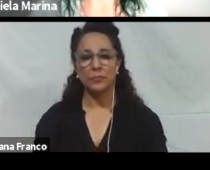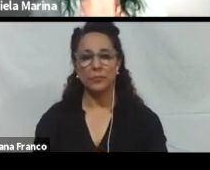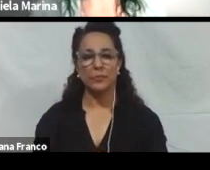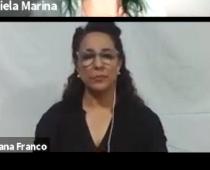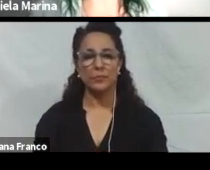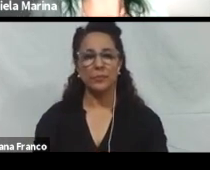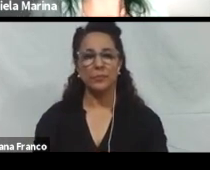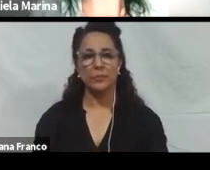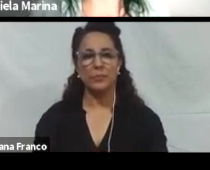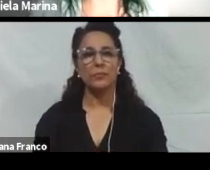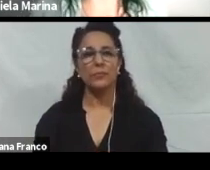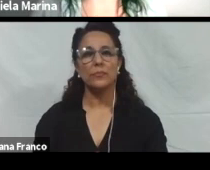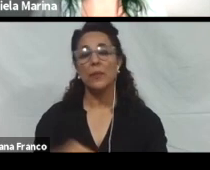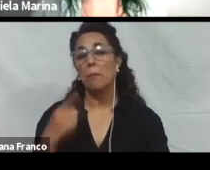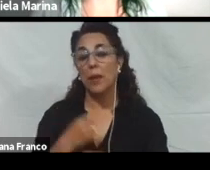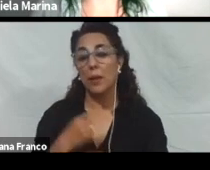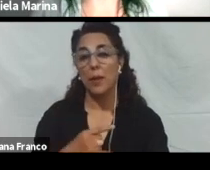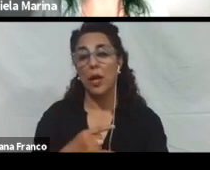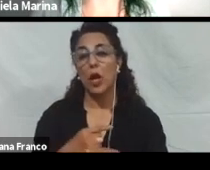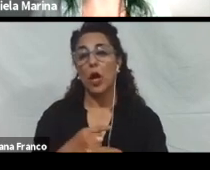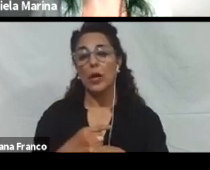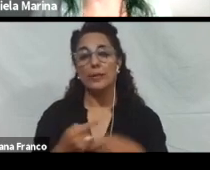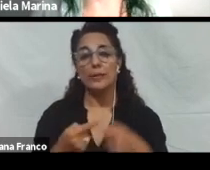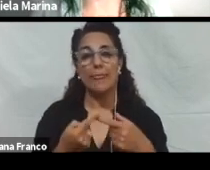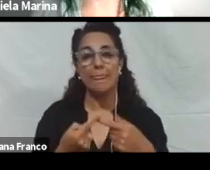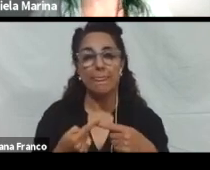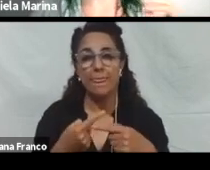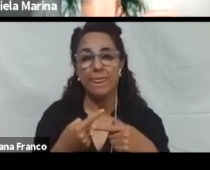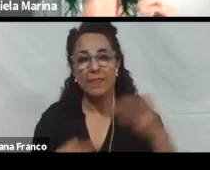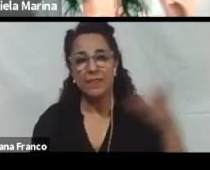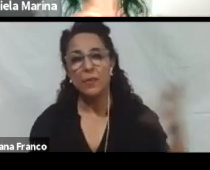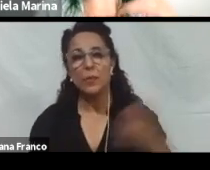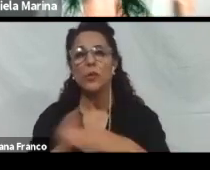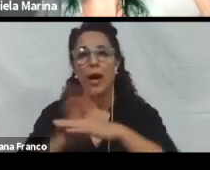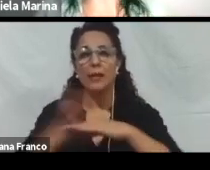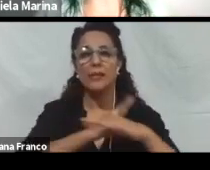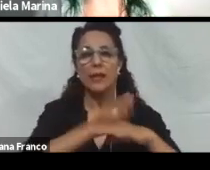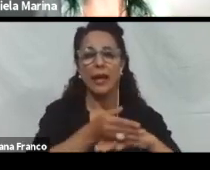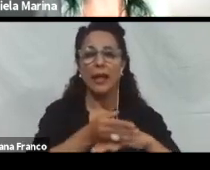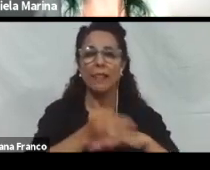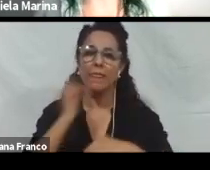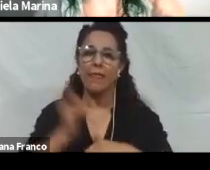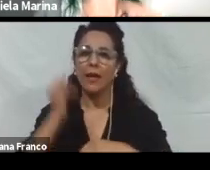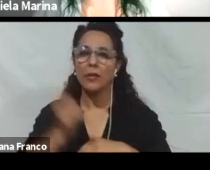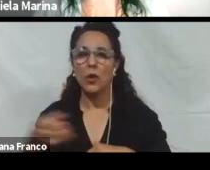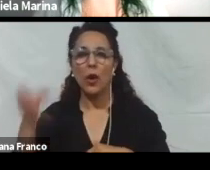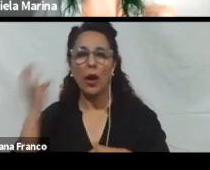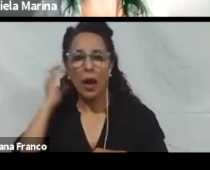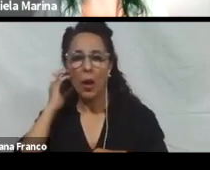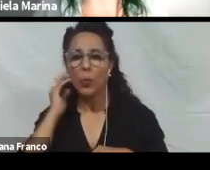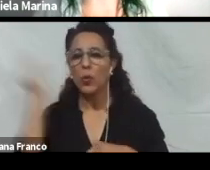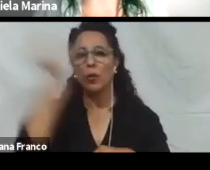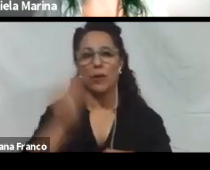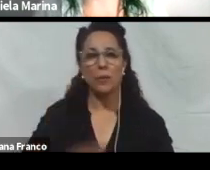La primera es distribución accesible de texto, audio, imágenes y multimedia. Bueno, esto es también un poco todo lo que hablamos antes ya. Cómo brindar